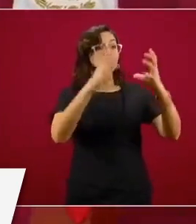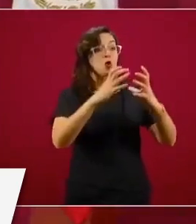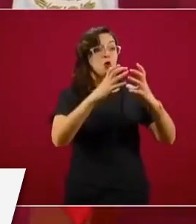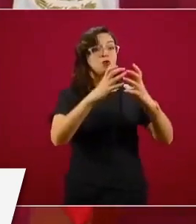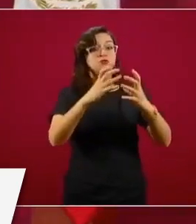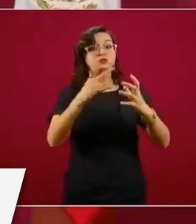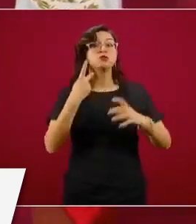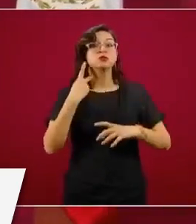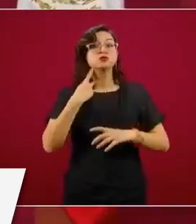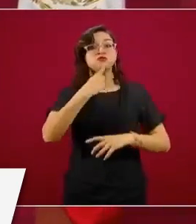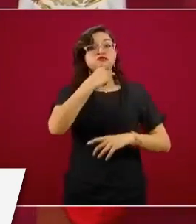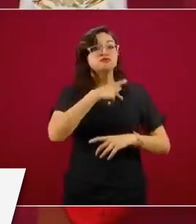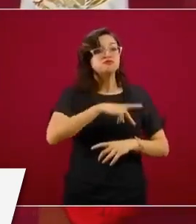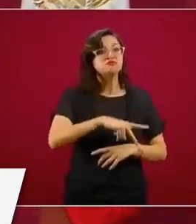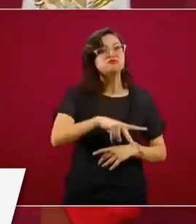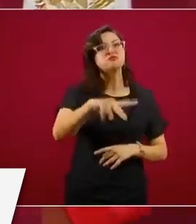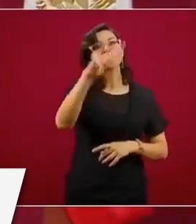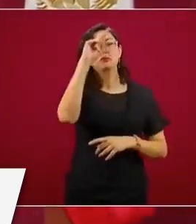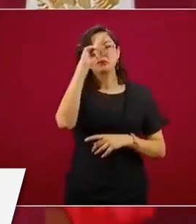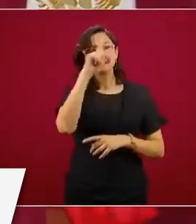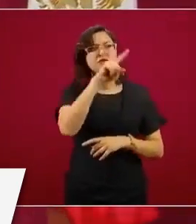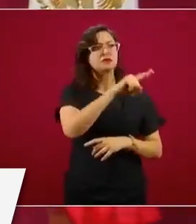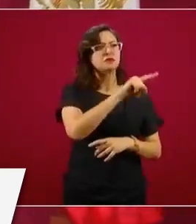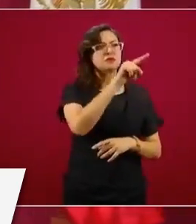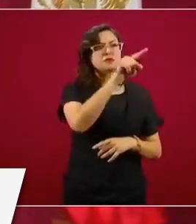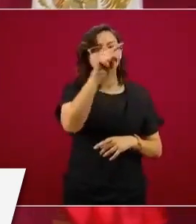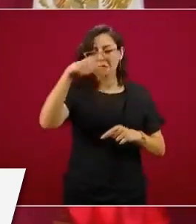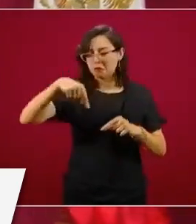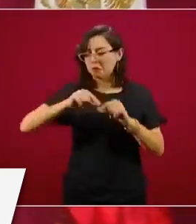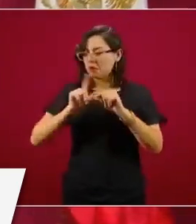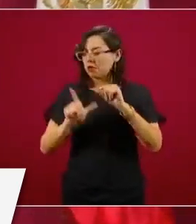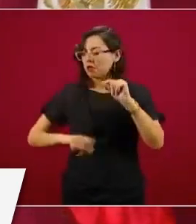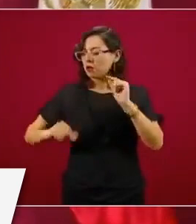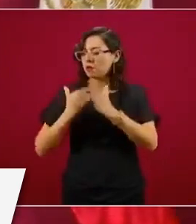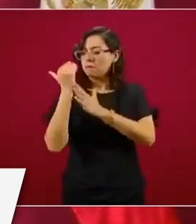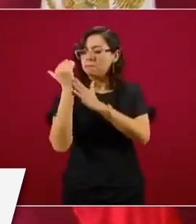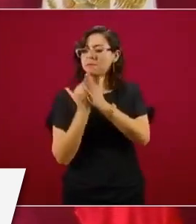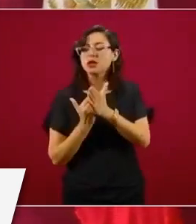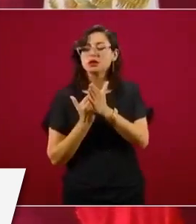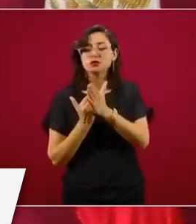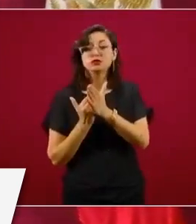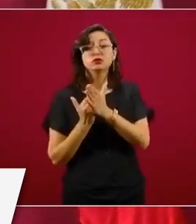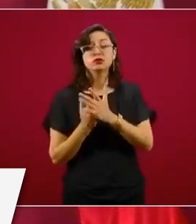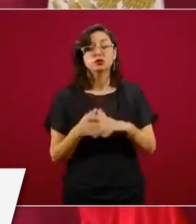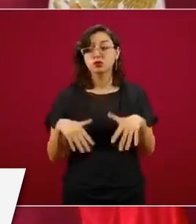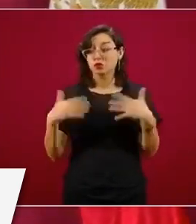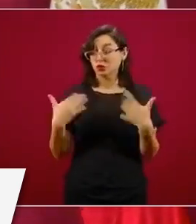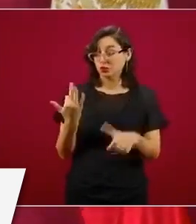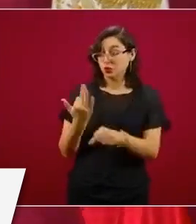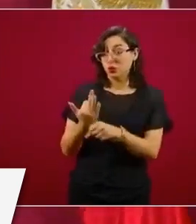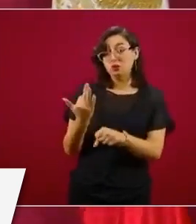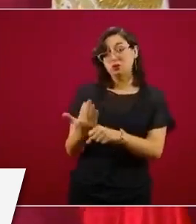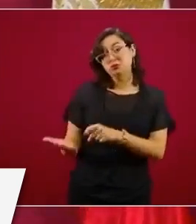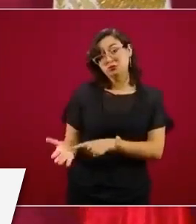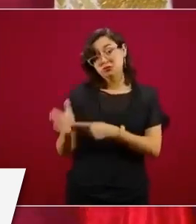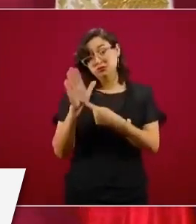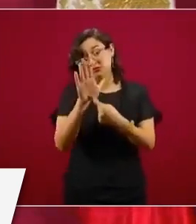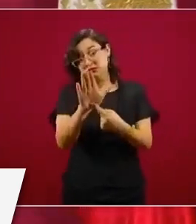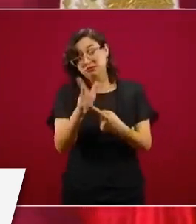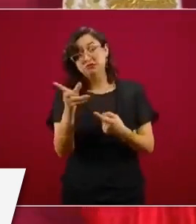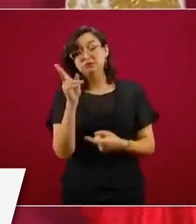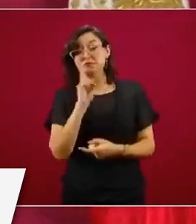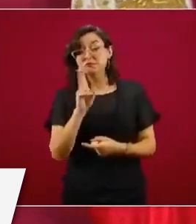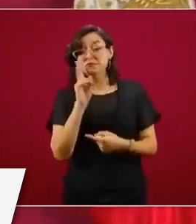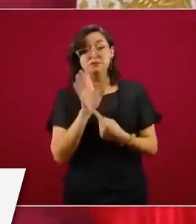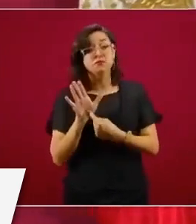eso que está sucediendo y eso nos está ayudando mucho, porque se